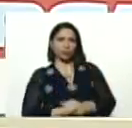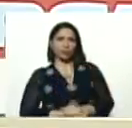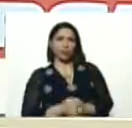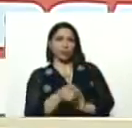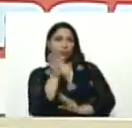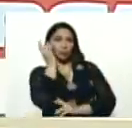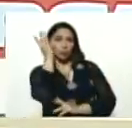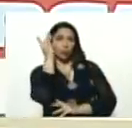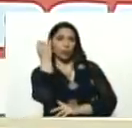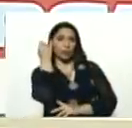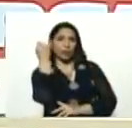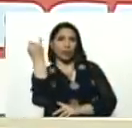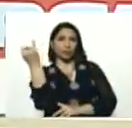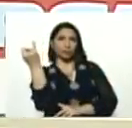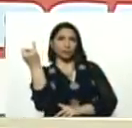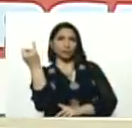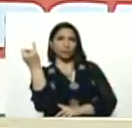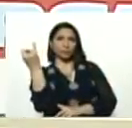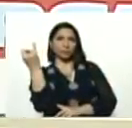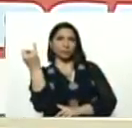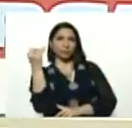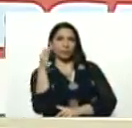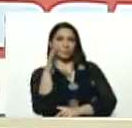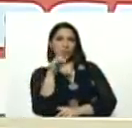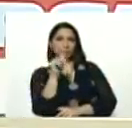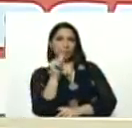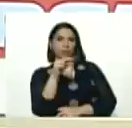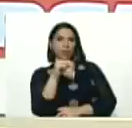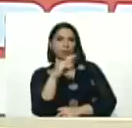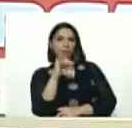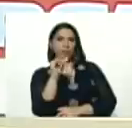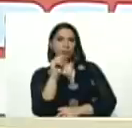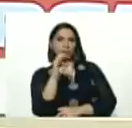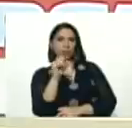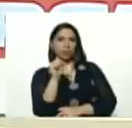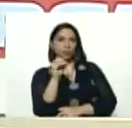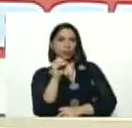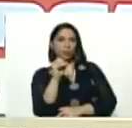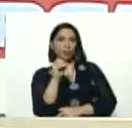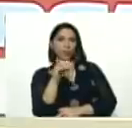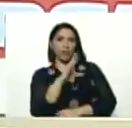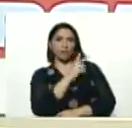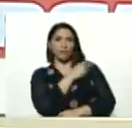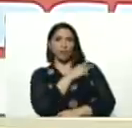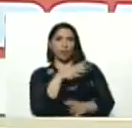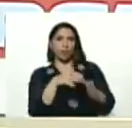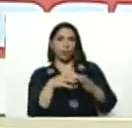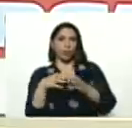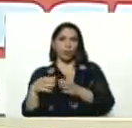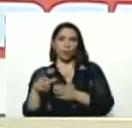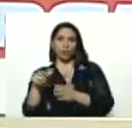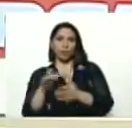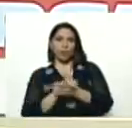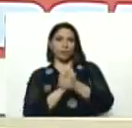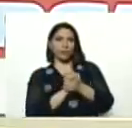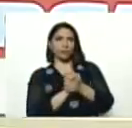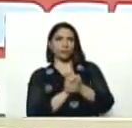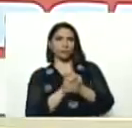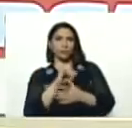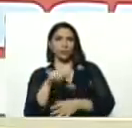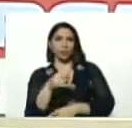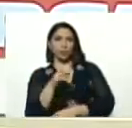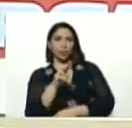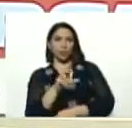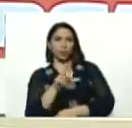surgió, la idea, de Francisco Meliak, en principio, que era el jefe, de organización, y del compañero, Julio